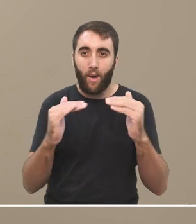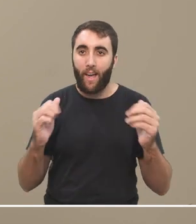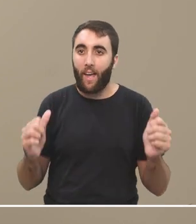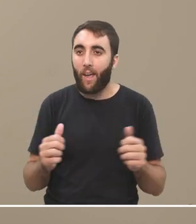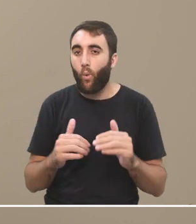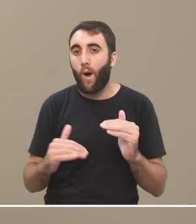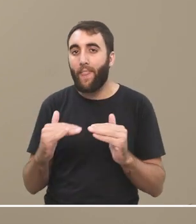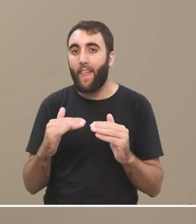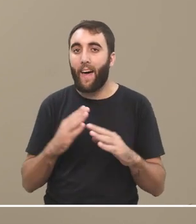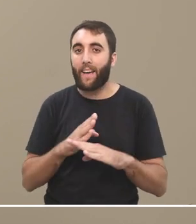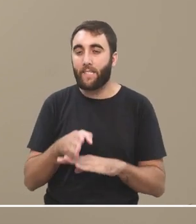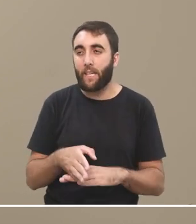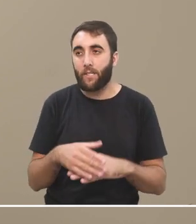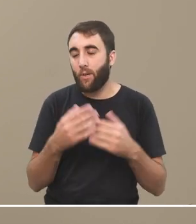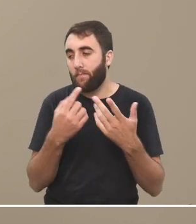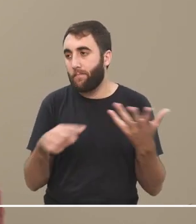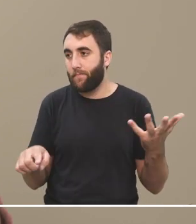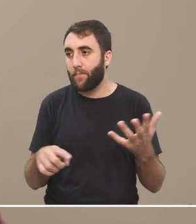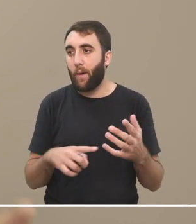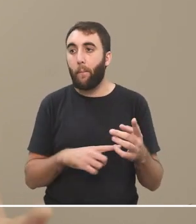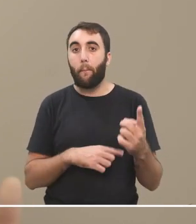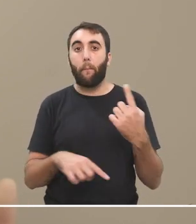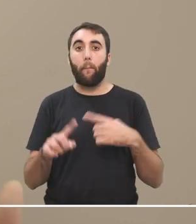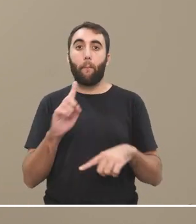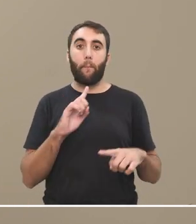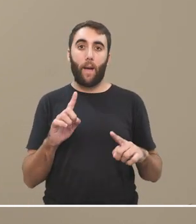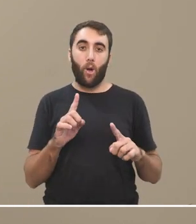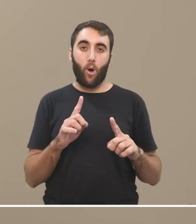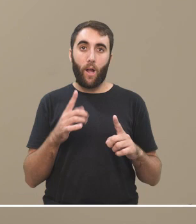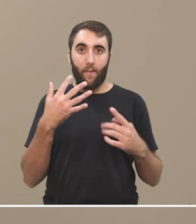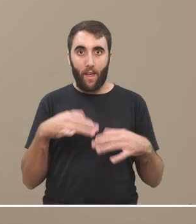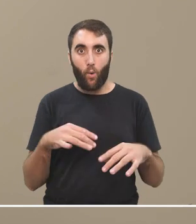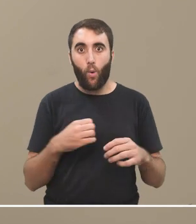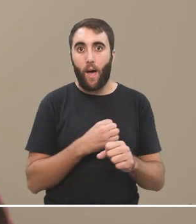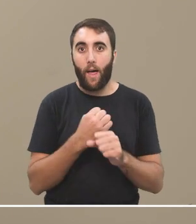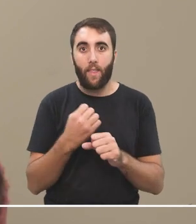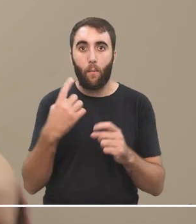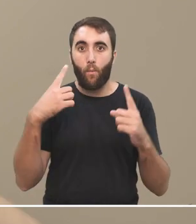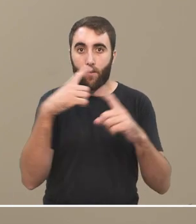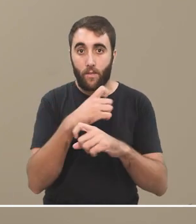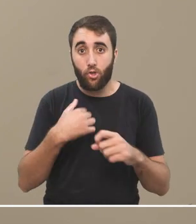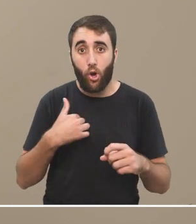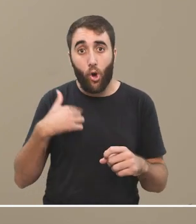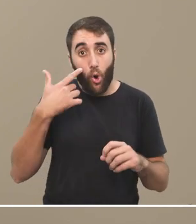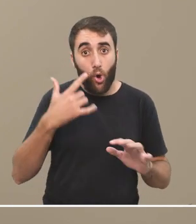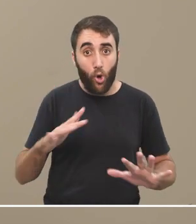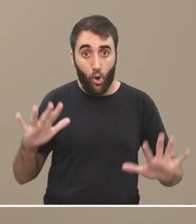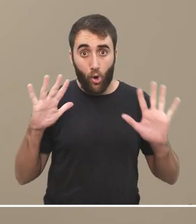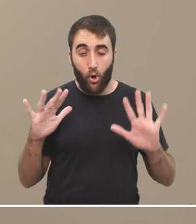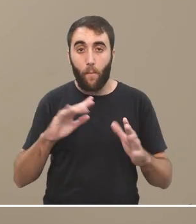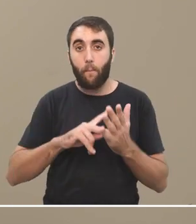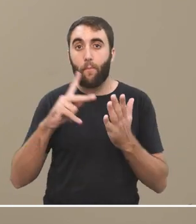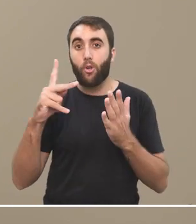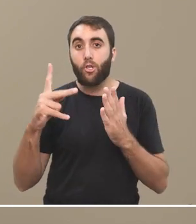acceso y demás, pero aún siendo sumamente difícil, yo creo que de lo que yo conozco, por lo menos el